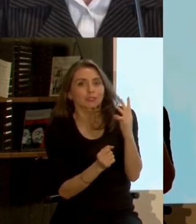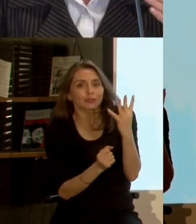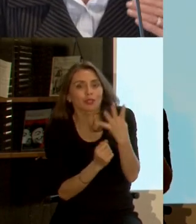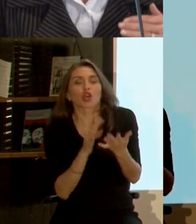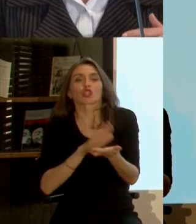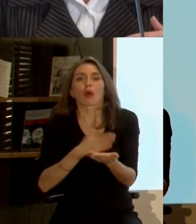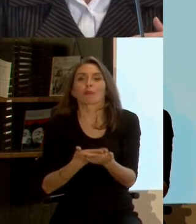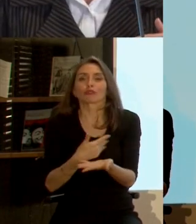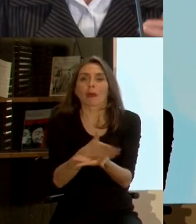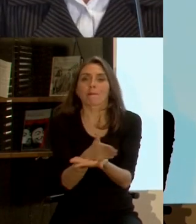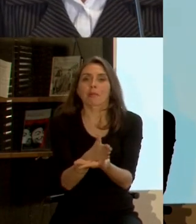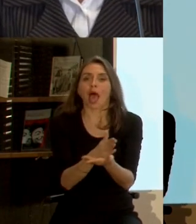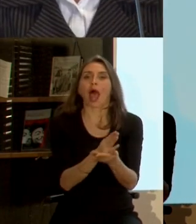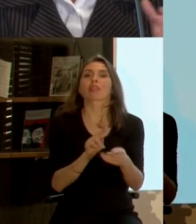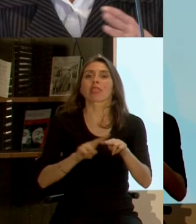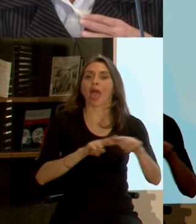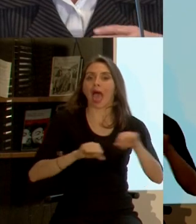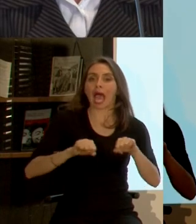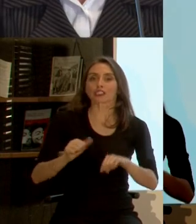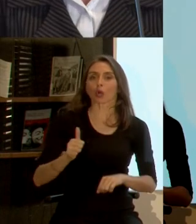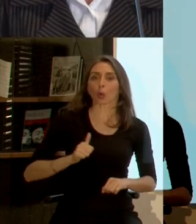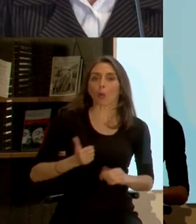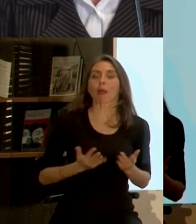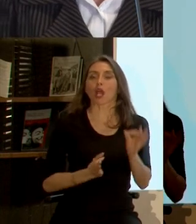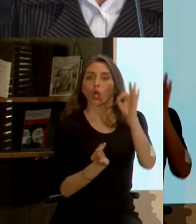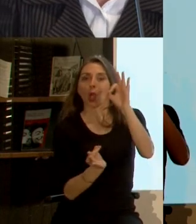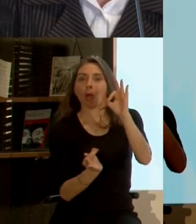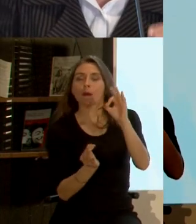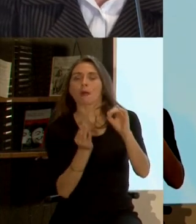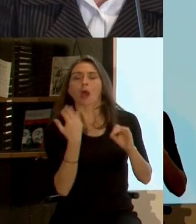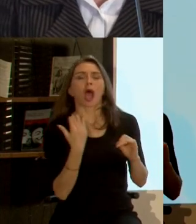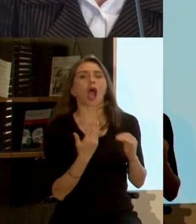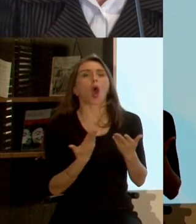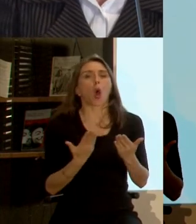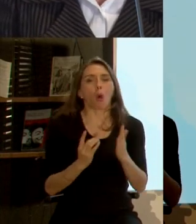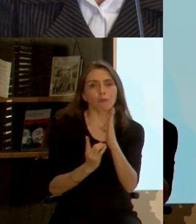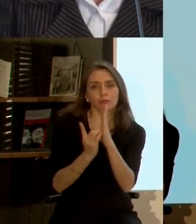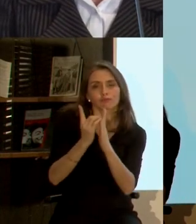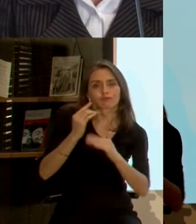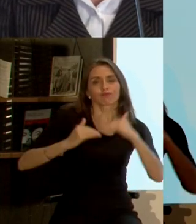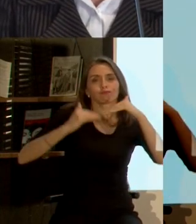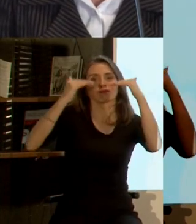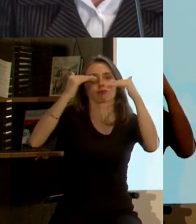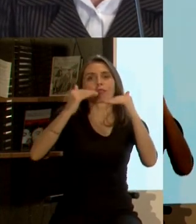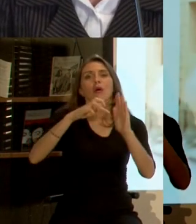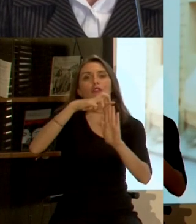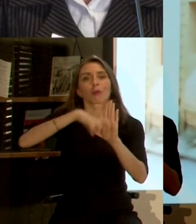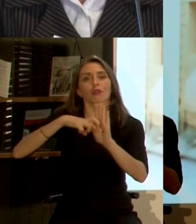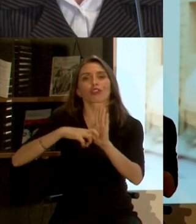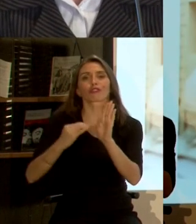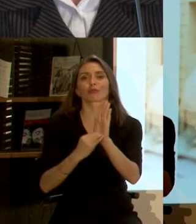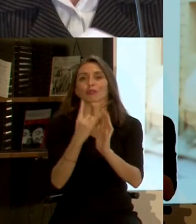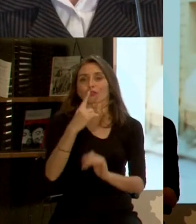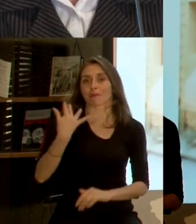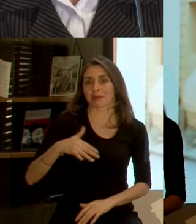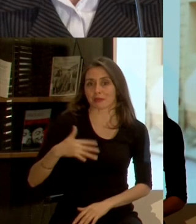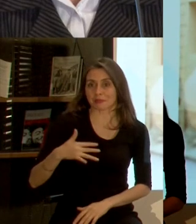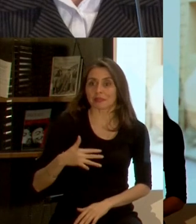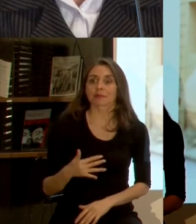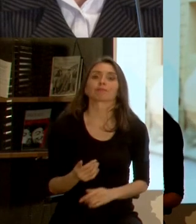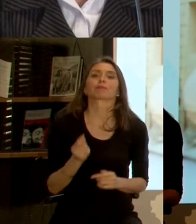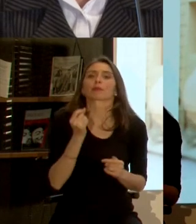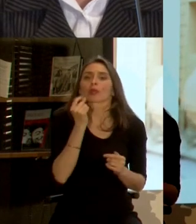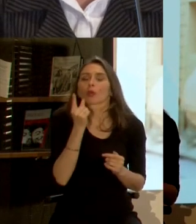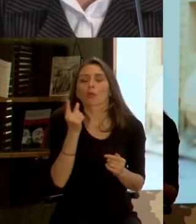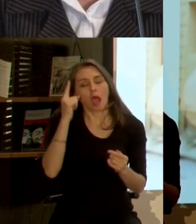de acción que se ha entregado para ver cómo se va avanzando con los proyectos prioritarios ¿cuál es